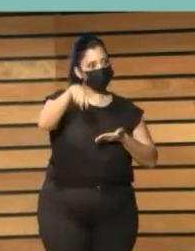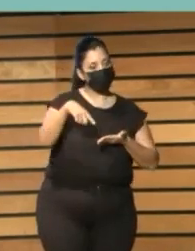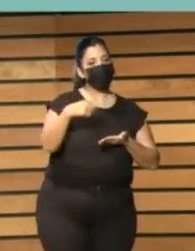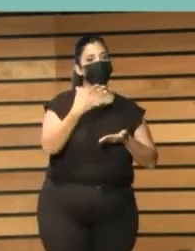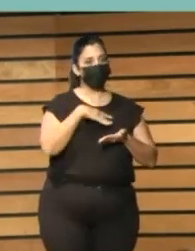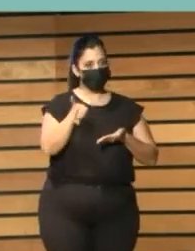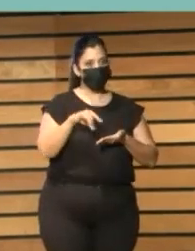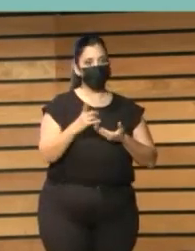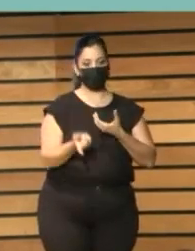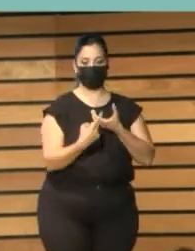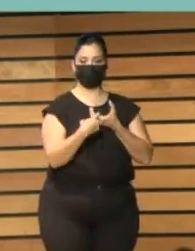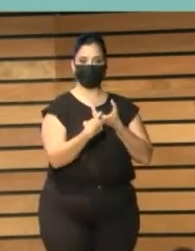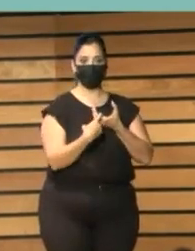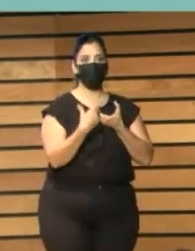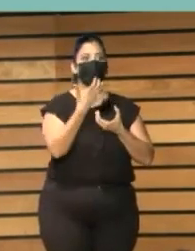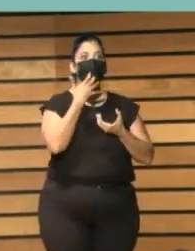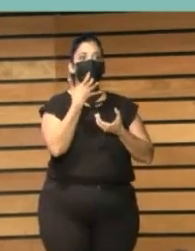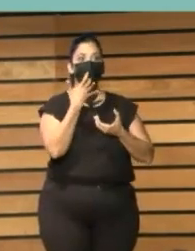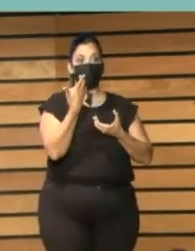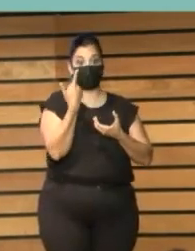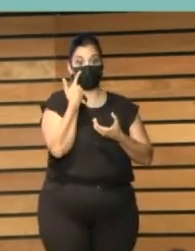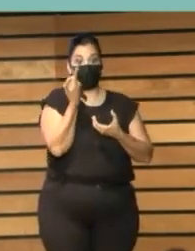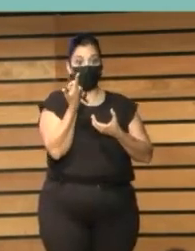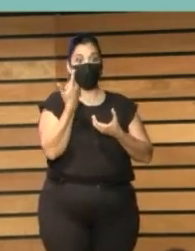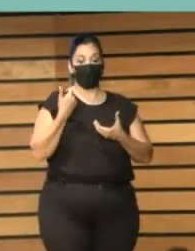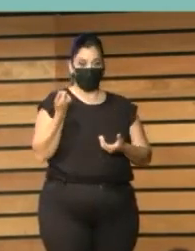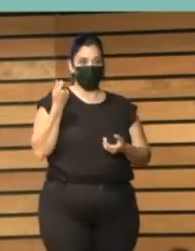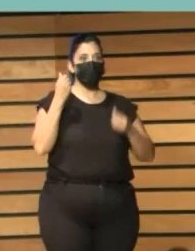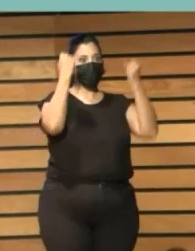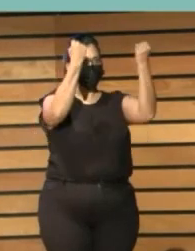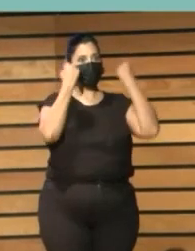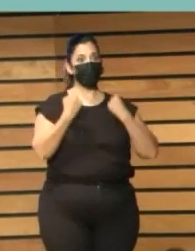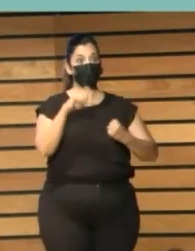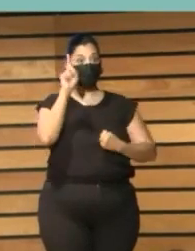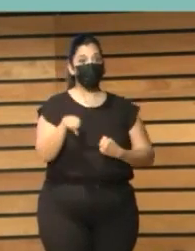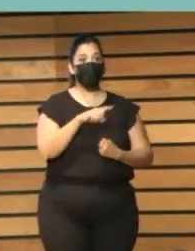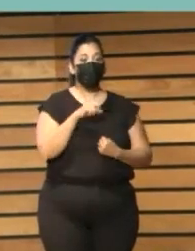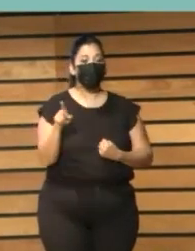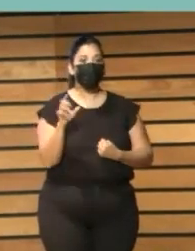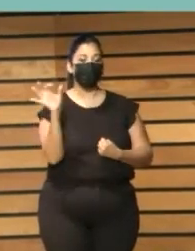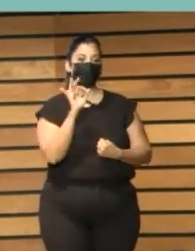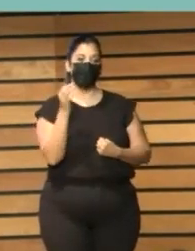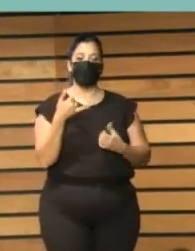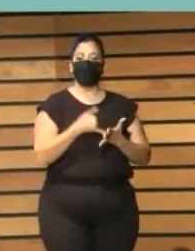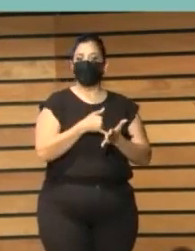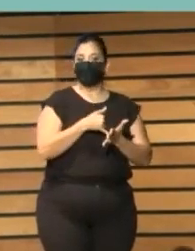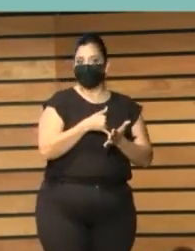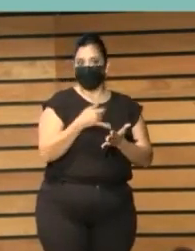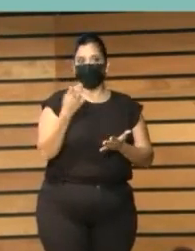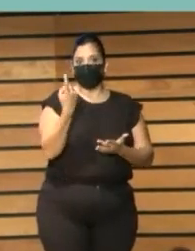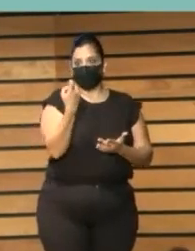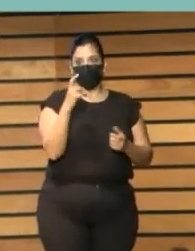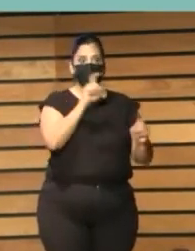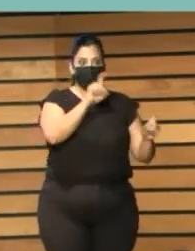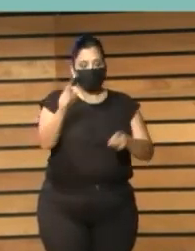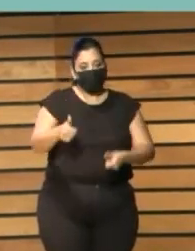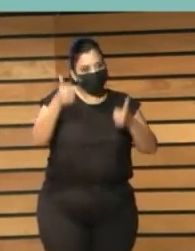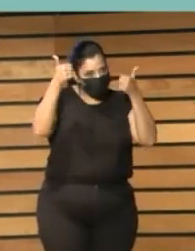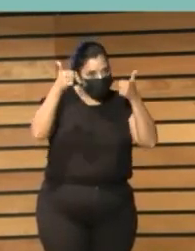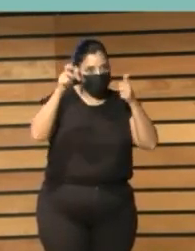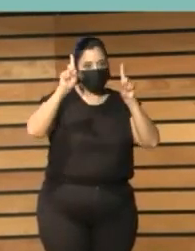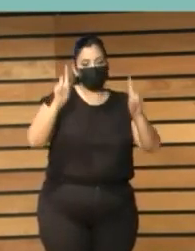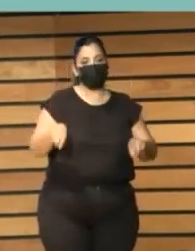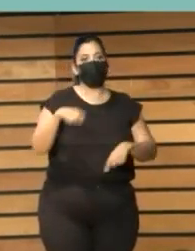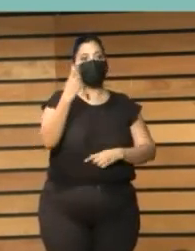formación de actualización en competencias digitales. Y vamos a intentar que el proyecto pueda tener una viabilidad o bien en el